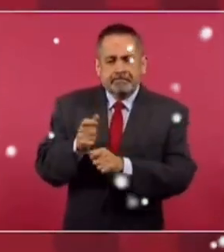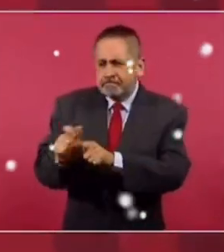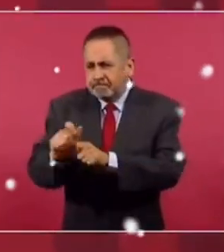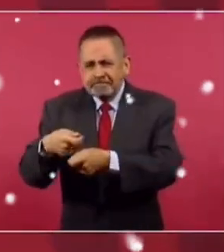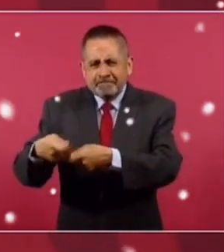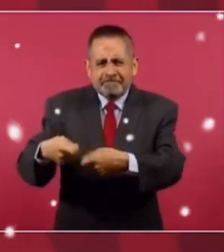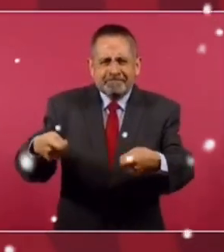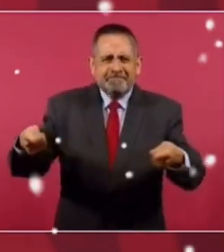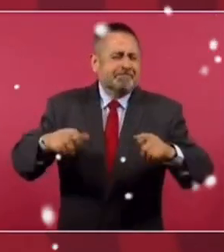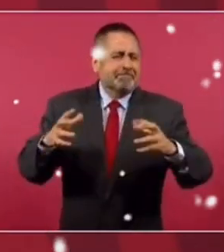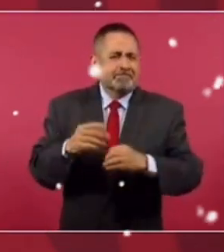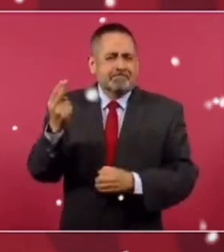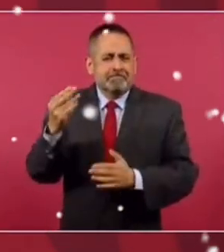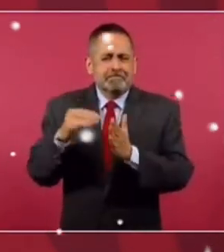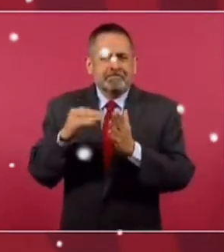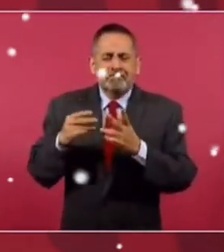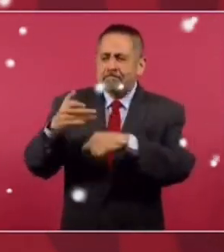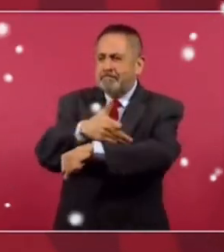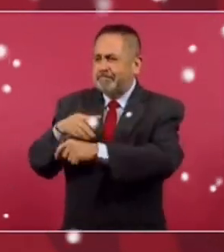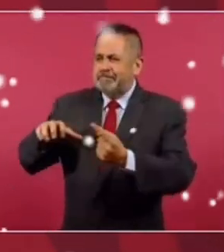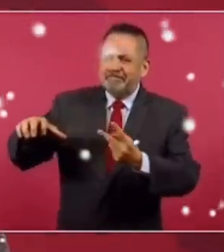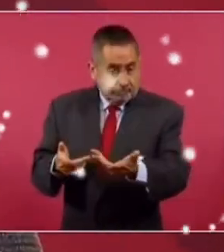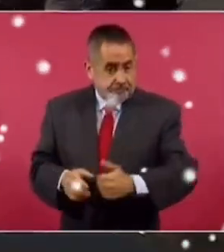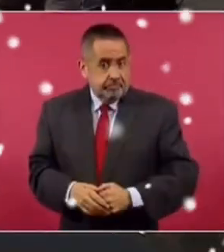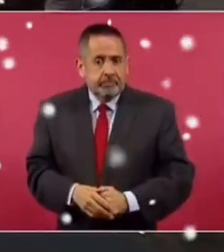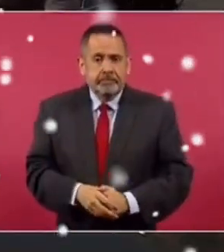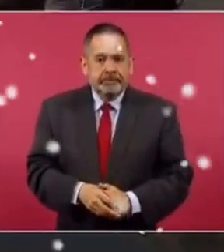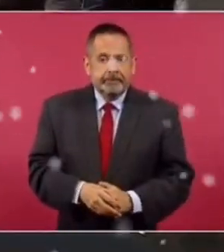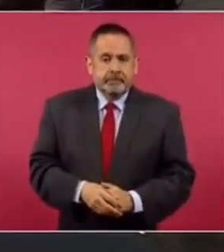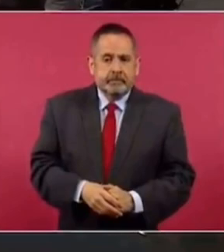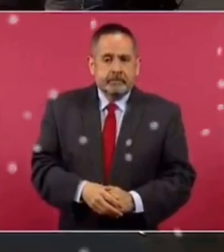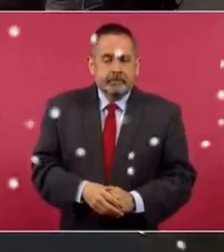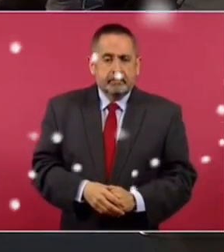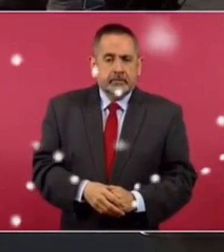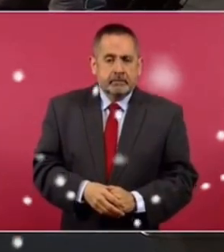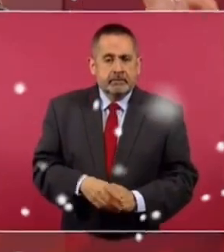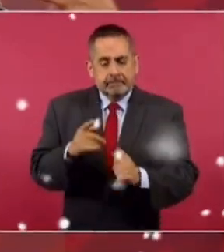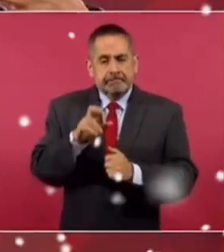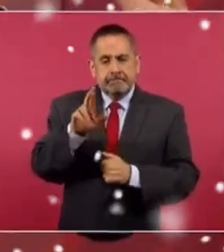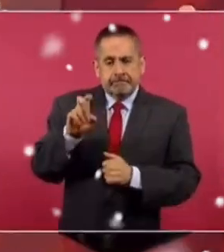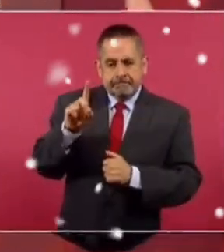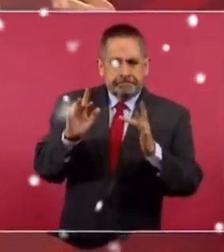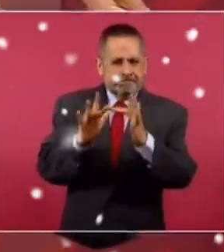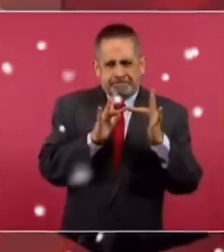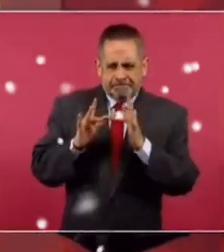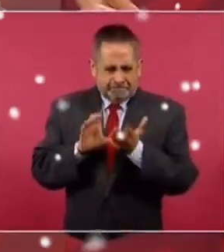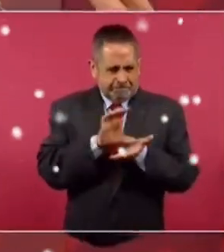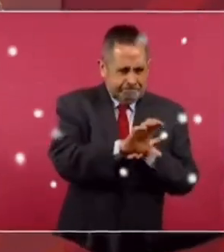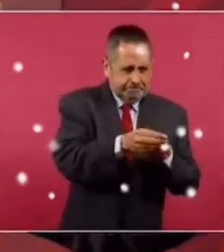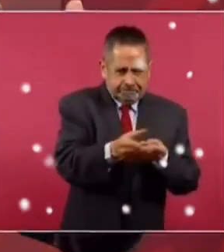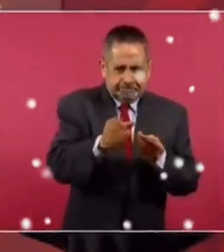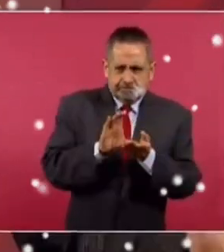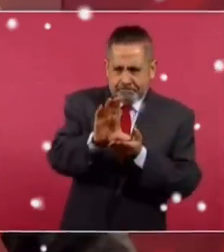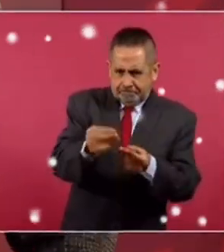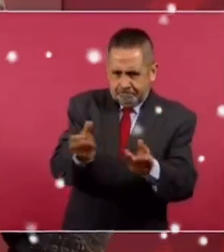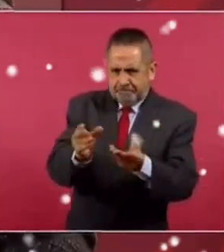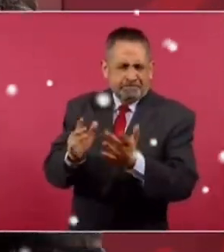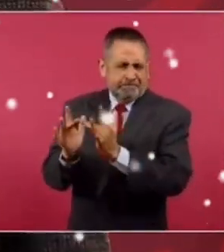para 25 millones de familias en México. Pues es una red de